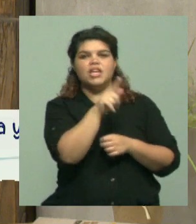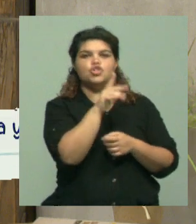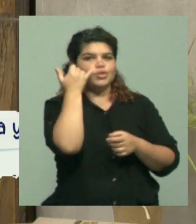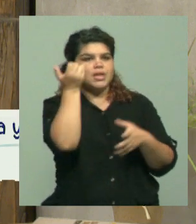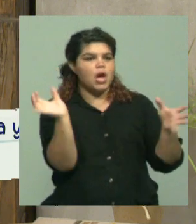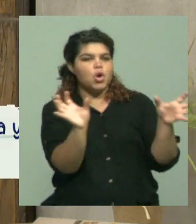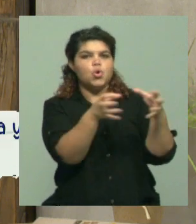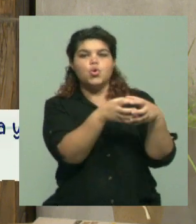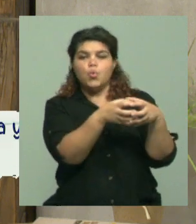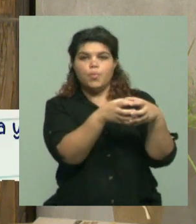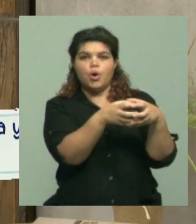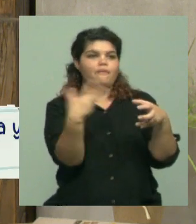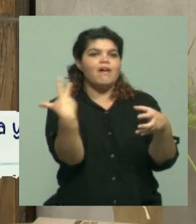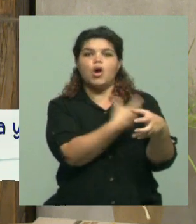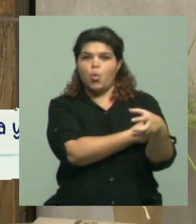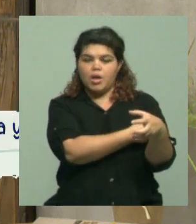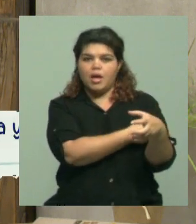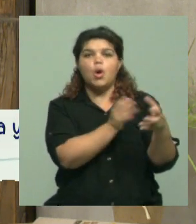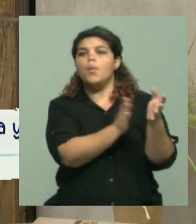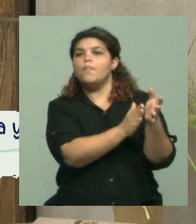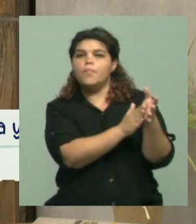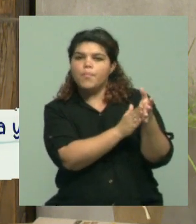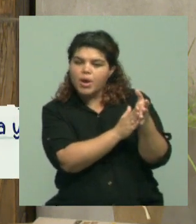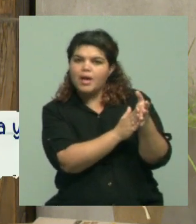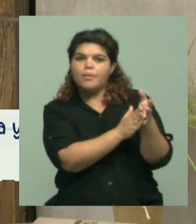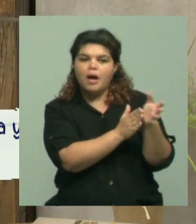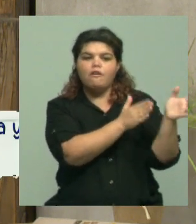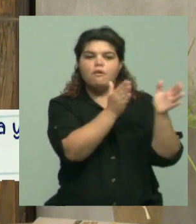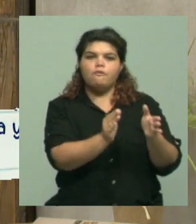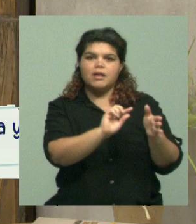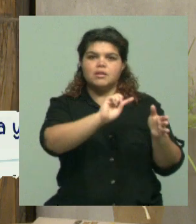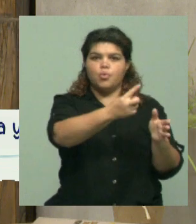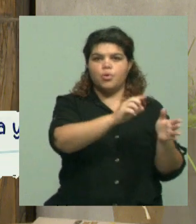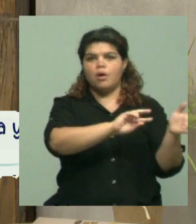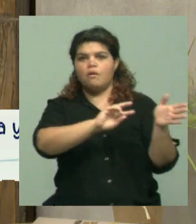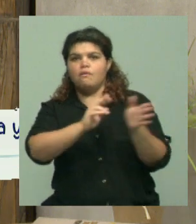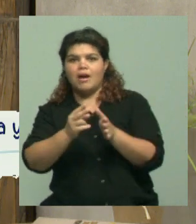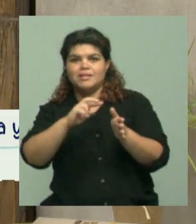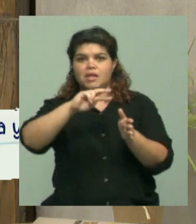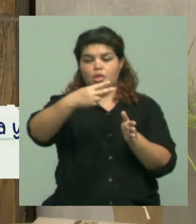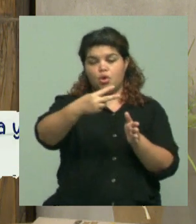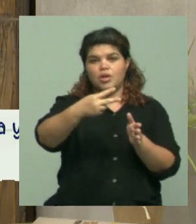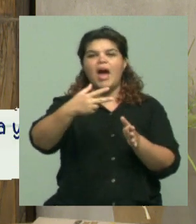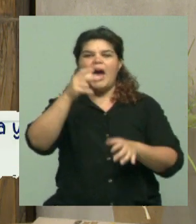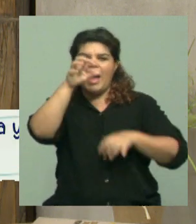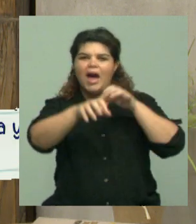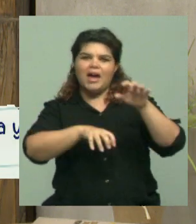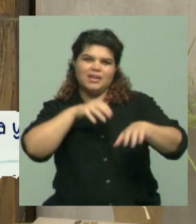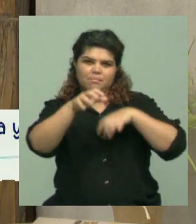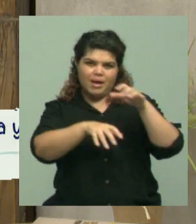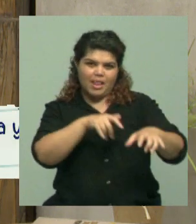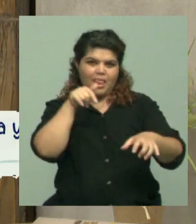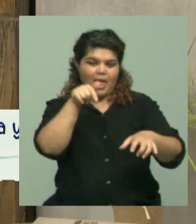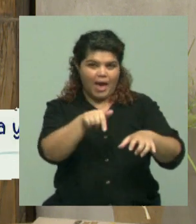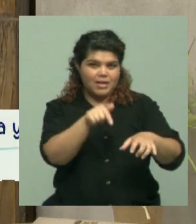equipo de colegas desarrolló una vacuna y la evaluó en ensayos clínicos de fase 1, fase 2, en un modelo animal y esa vacuna actualmente